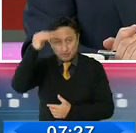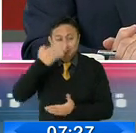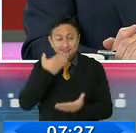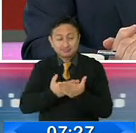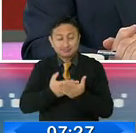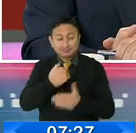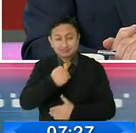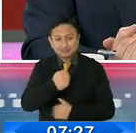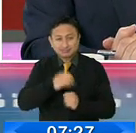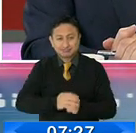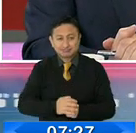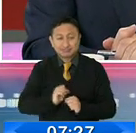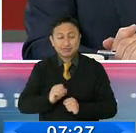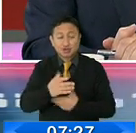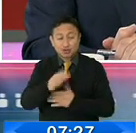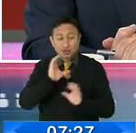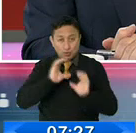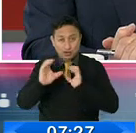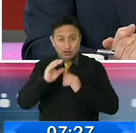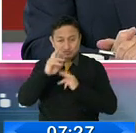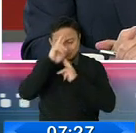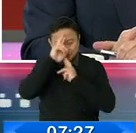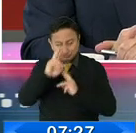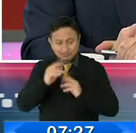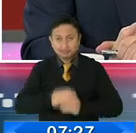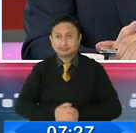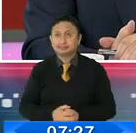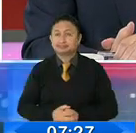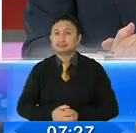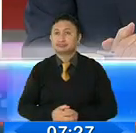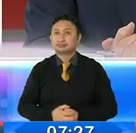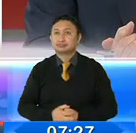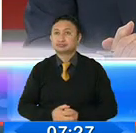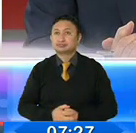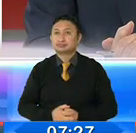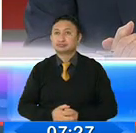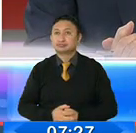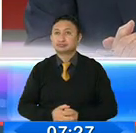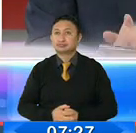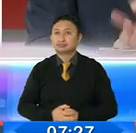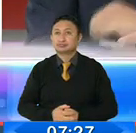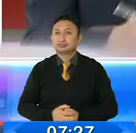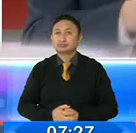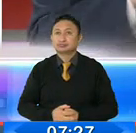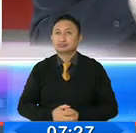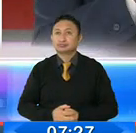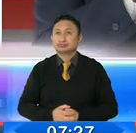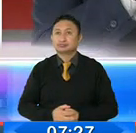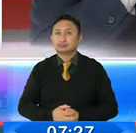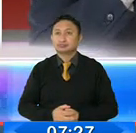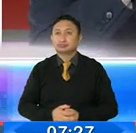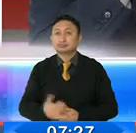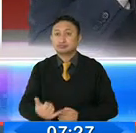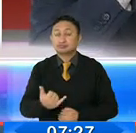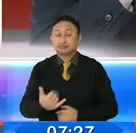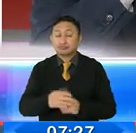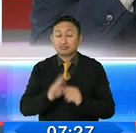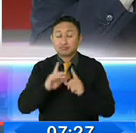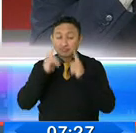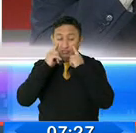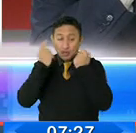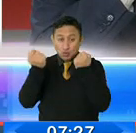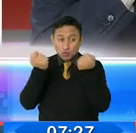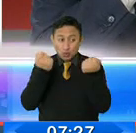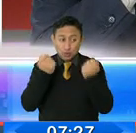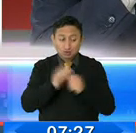entrevista, siempre un honor conversar con usted. propio, lo propio. Es muy complicado poder tener un control adecuado